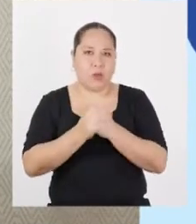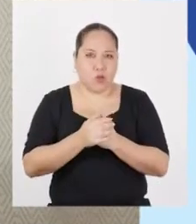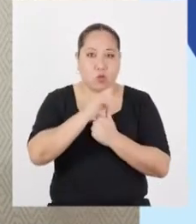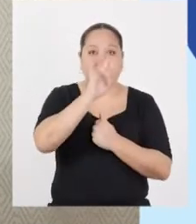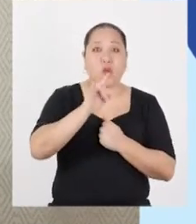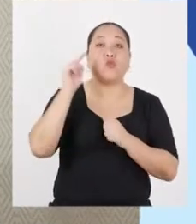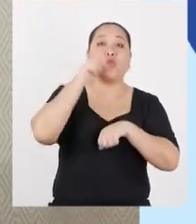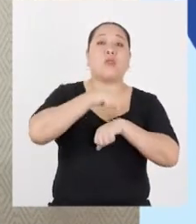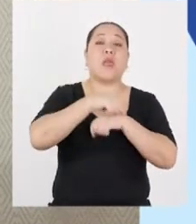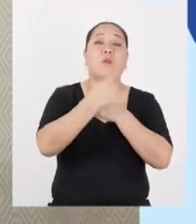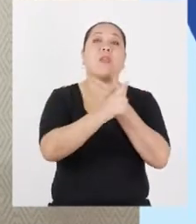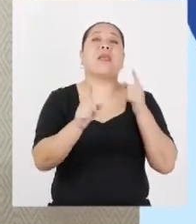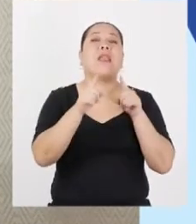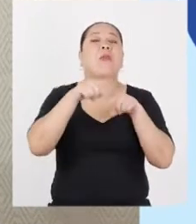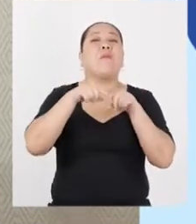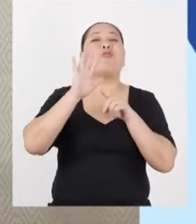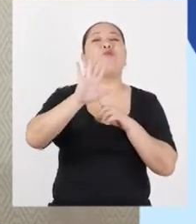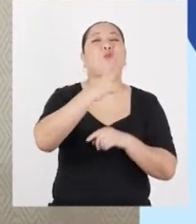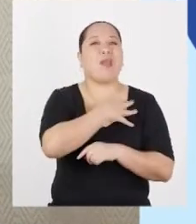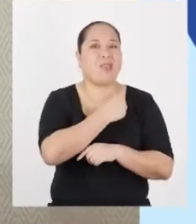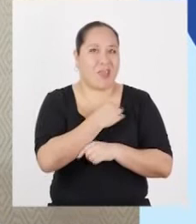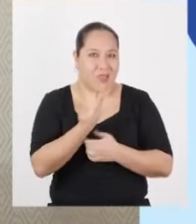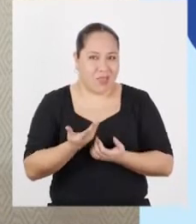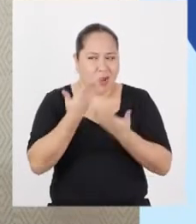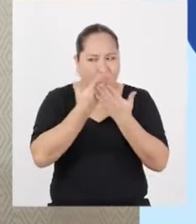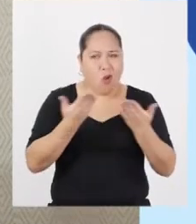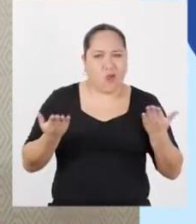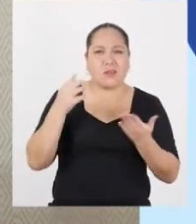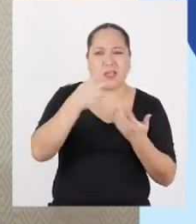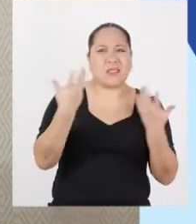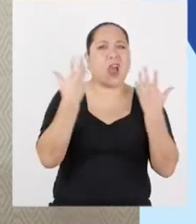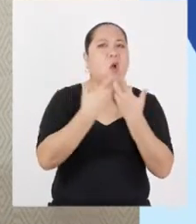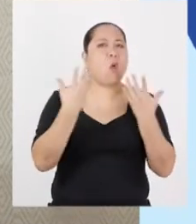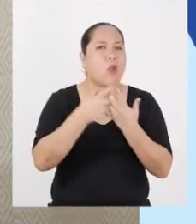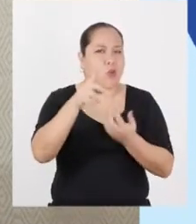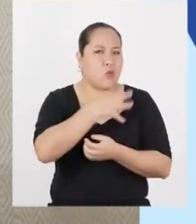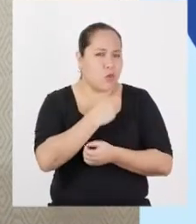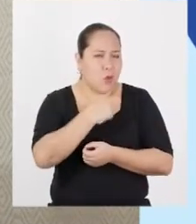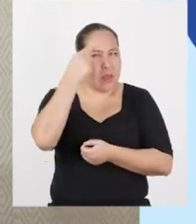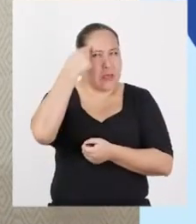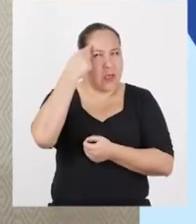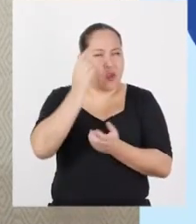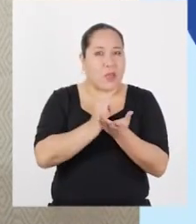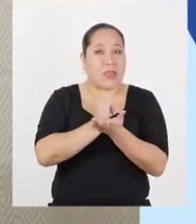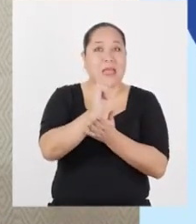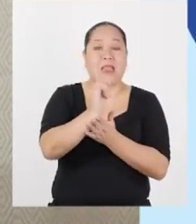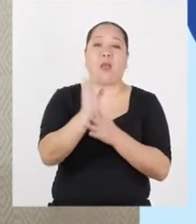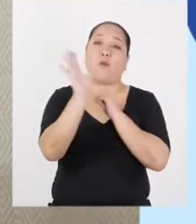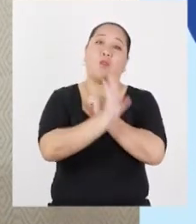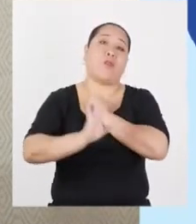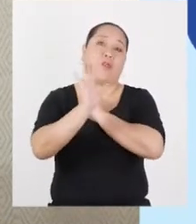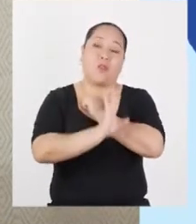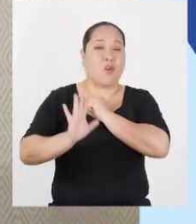tiempo libre conforme a tu edad. Es decir, realiza aquellas actividades siempre pensando en tu integridad y